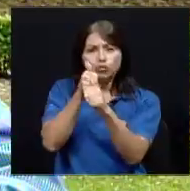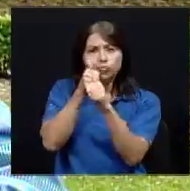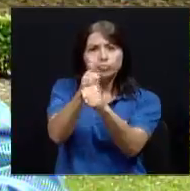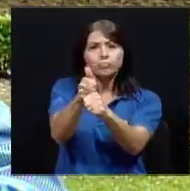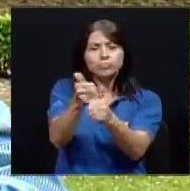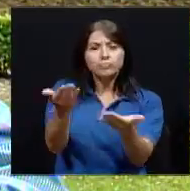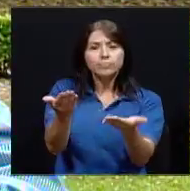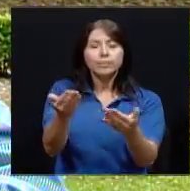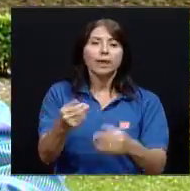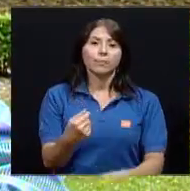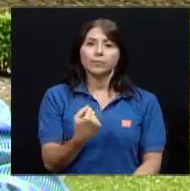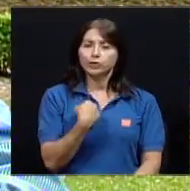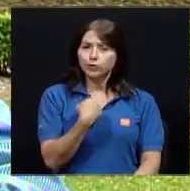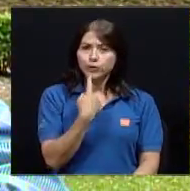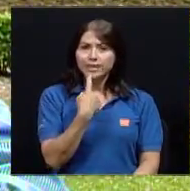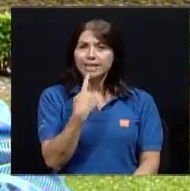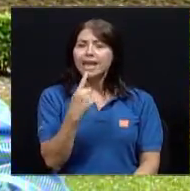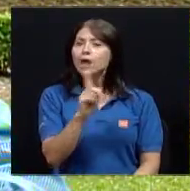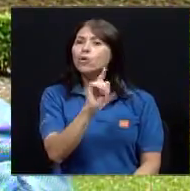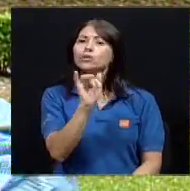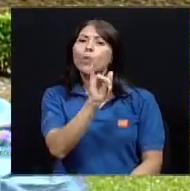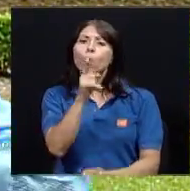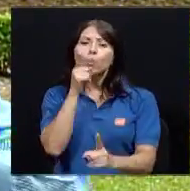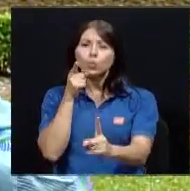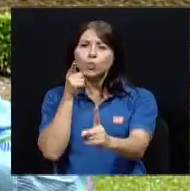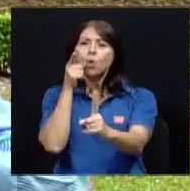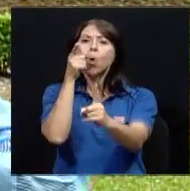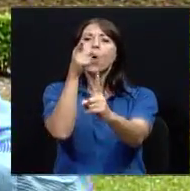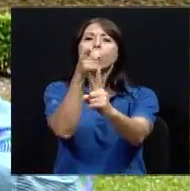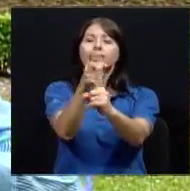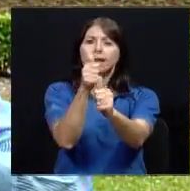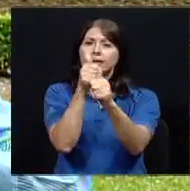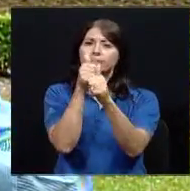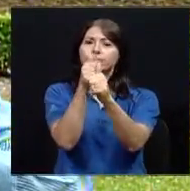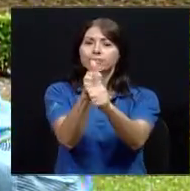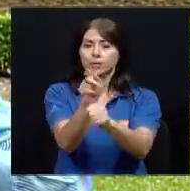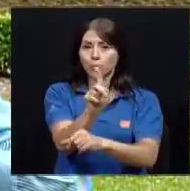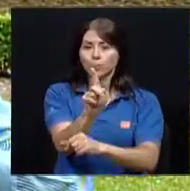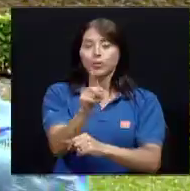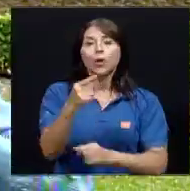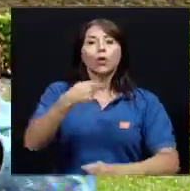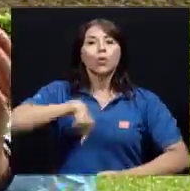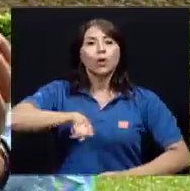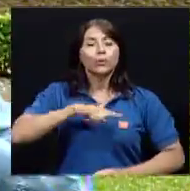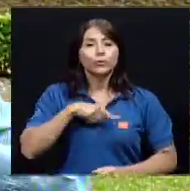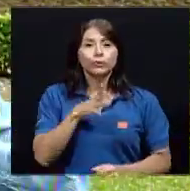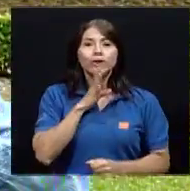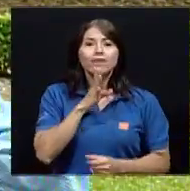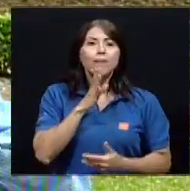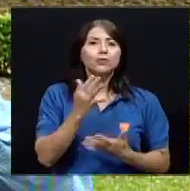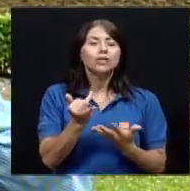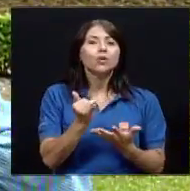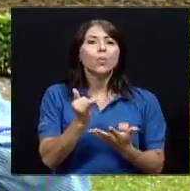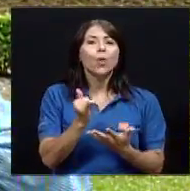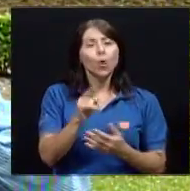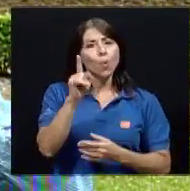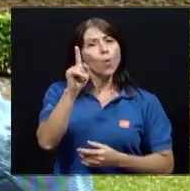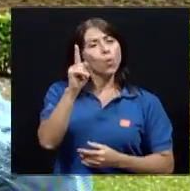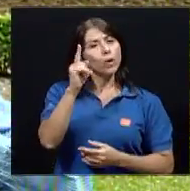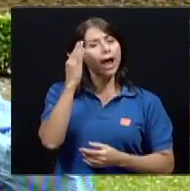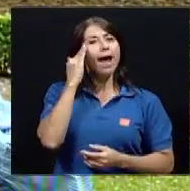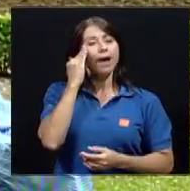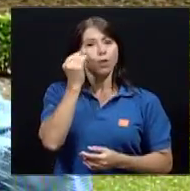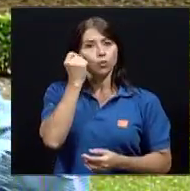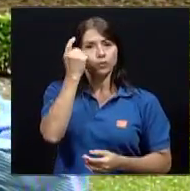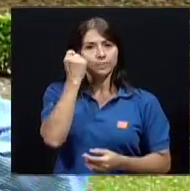es tanto un norte, sino que me parece que cuando hablamos es más de una concepción, digámoslo así. Porque,